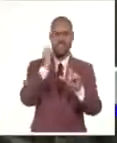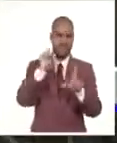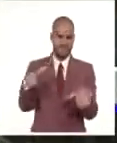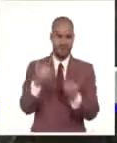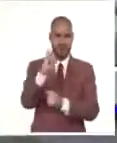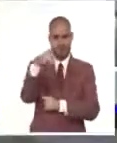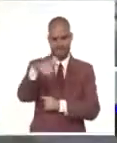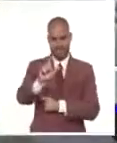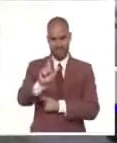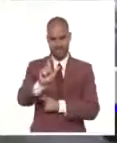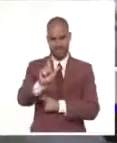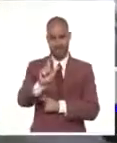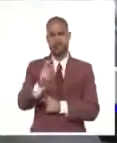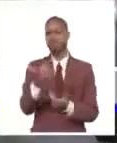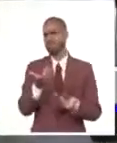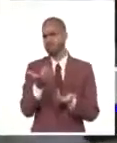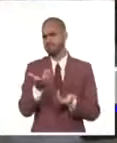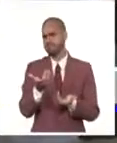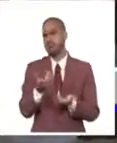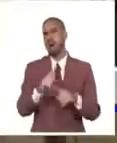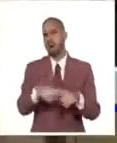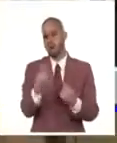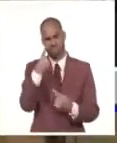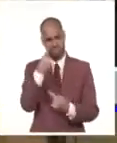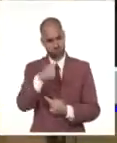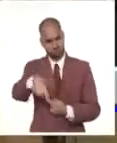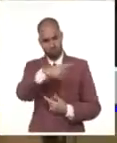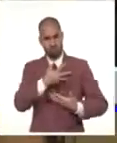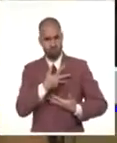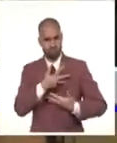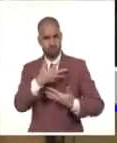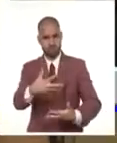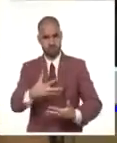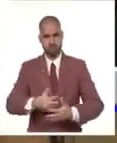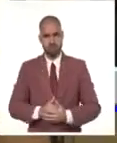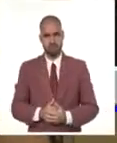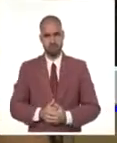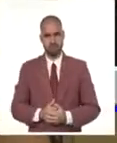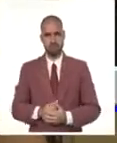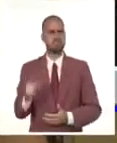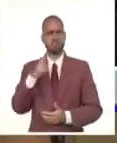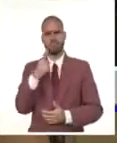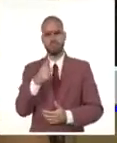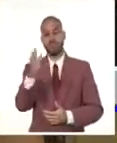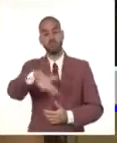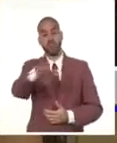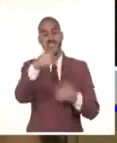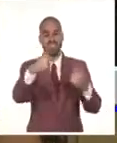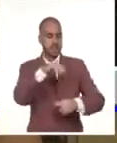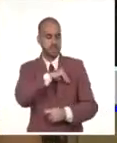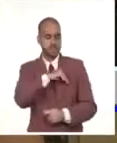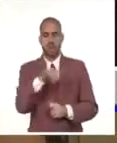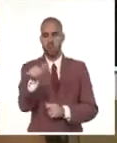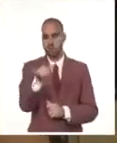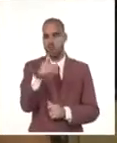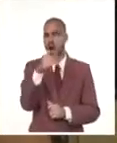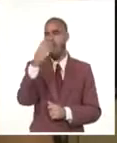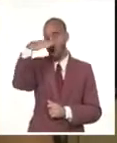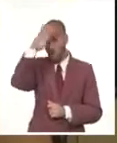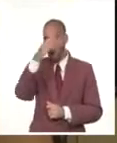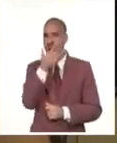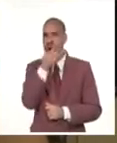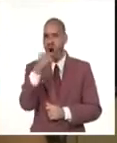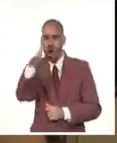Jóvenes Comunistas es resultado y compromiso. Ustedes tienen que sentir que los jóvenes cubanos, que los cubanos